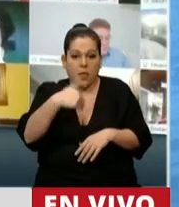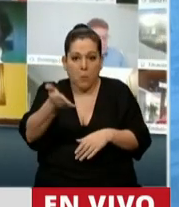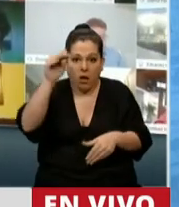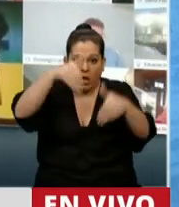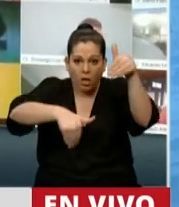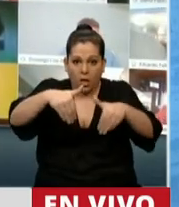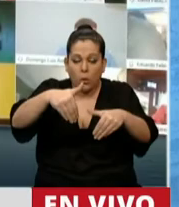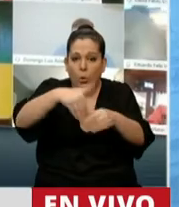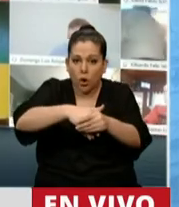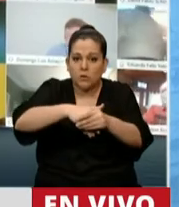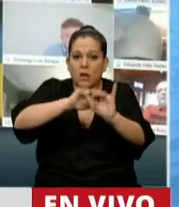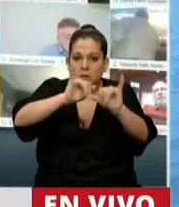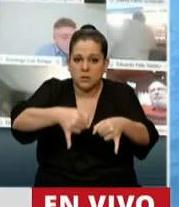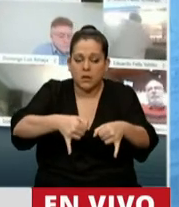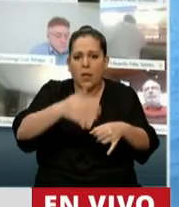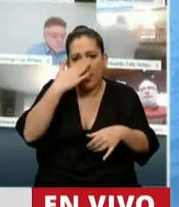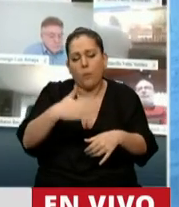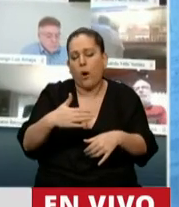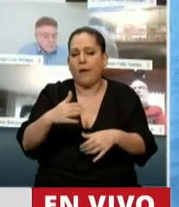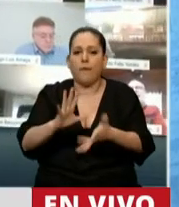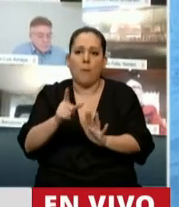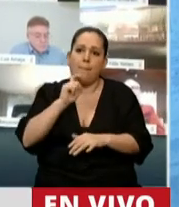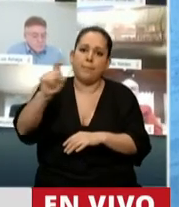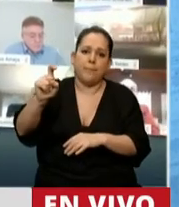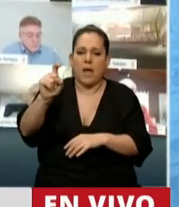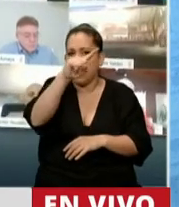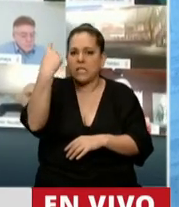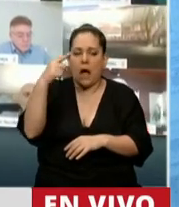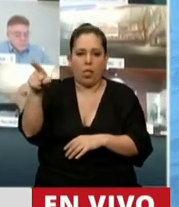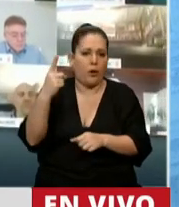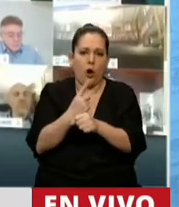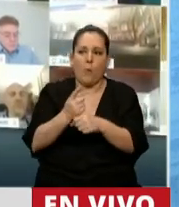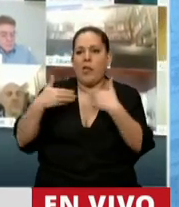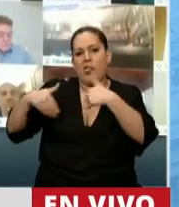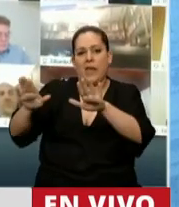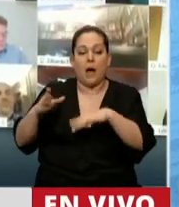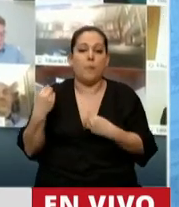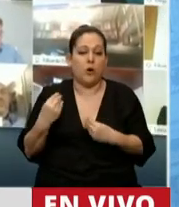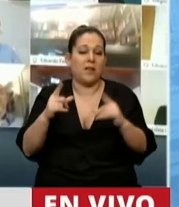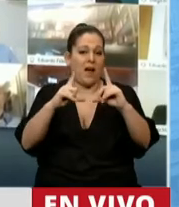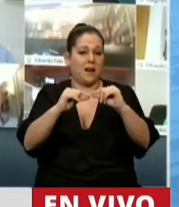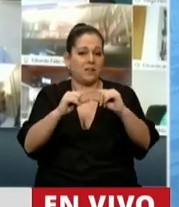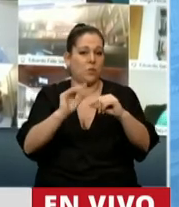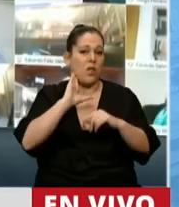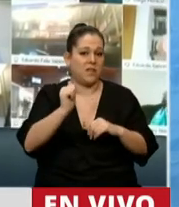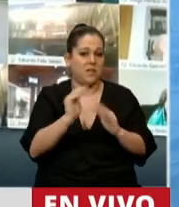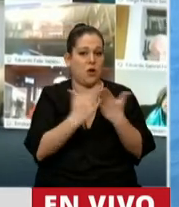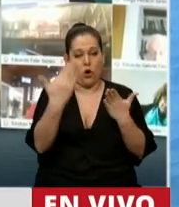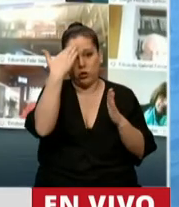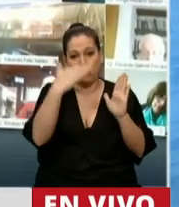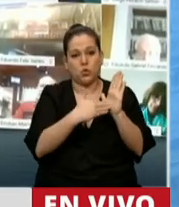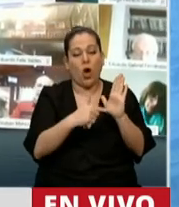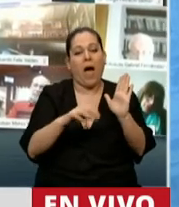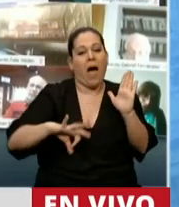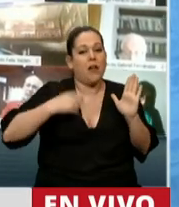que quedan amnistiados los delitos contra administración pública. Porque el artículo 36 de nuestra Constitución, que desde el año 94 existe,